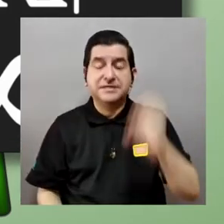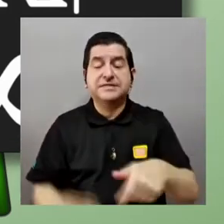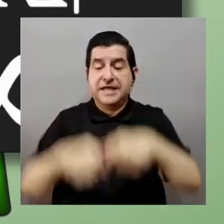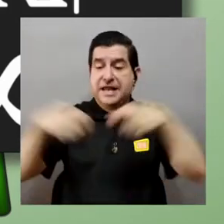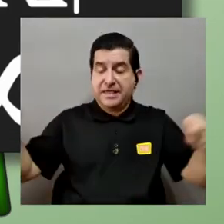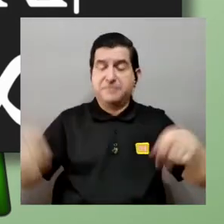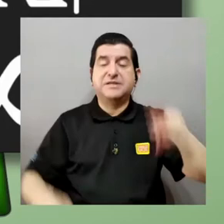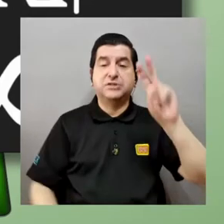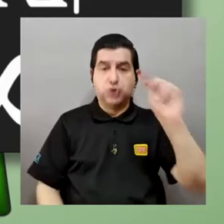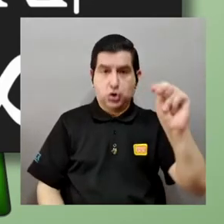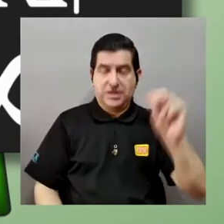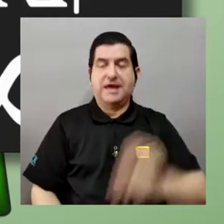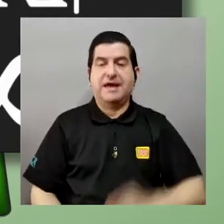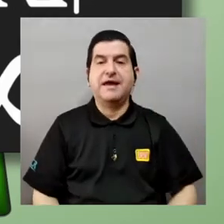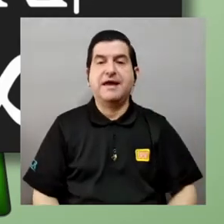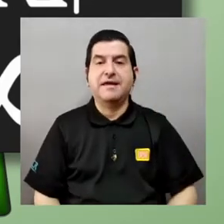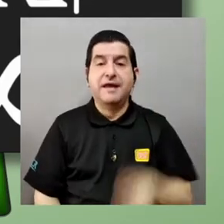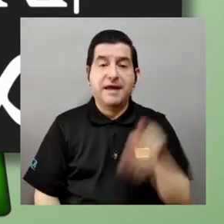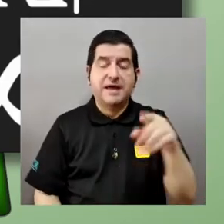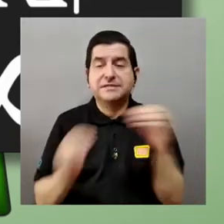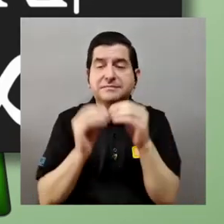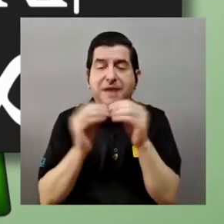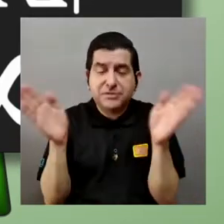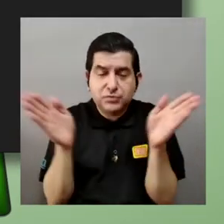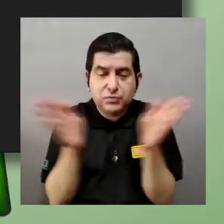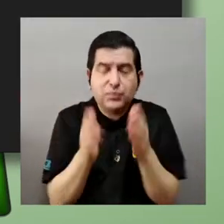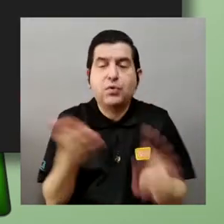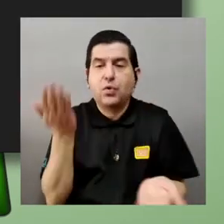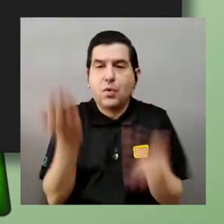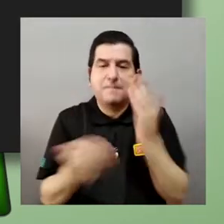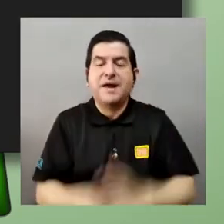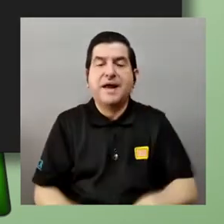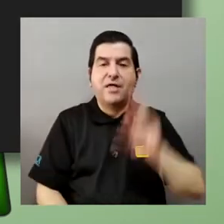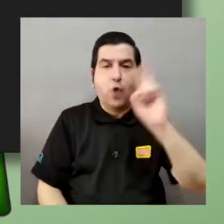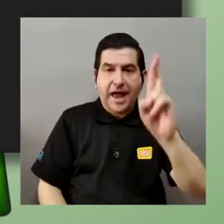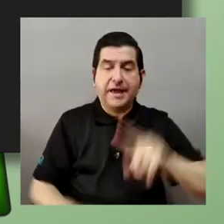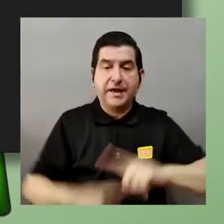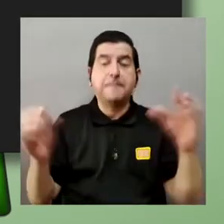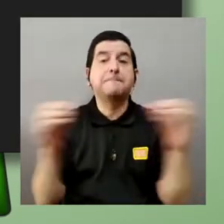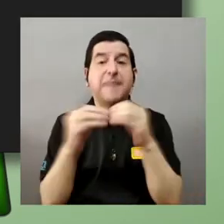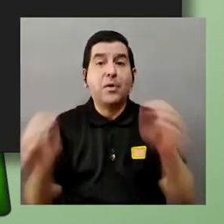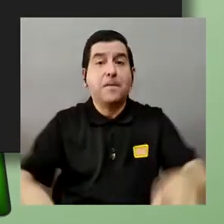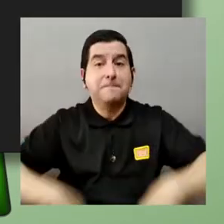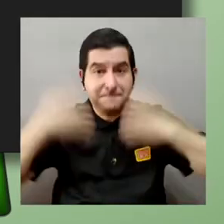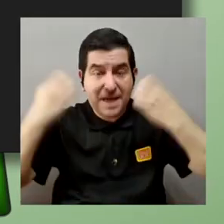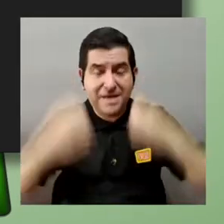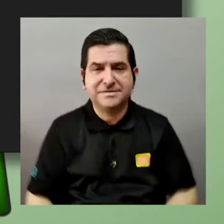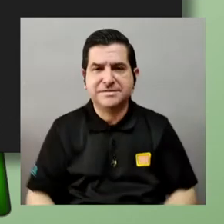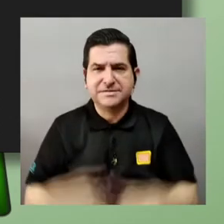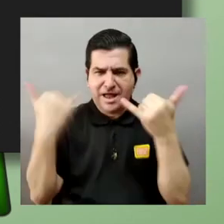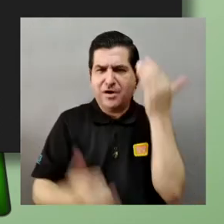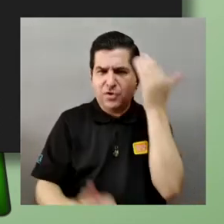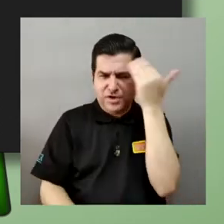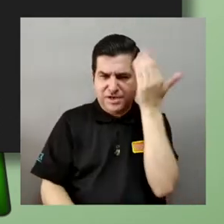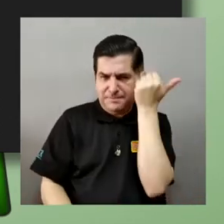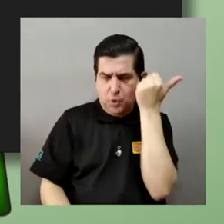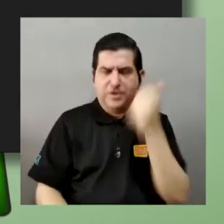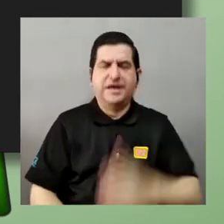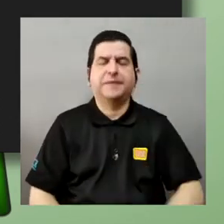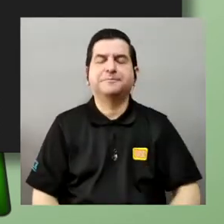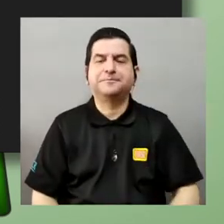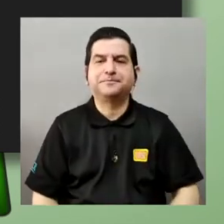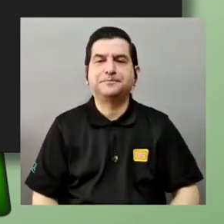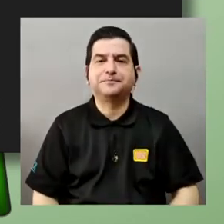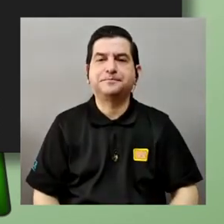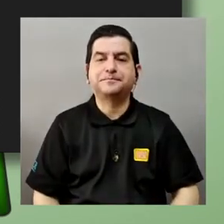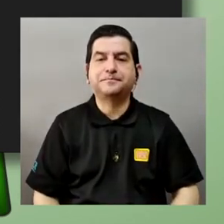infinito es un infinito más chiquito que el infinito de r pero hay muchos infinitos más ok vamos a ver por qué eso es cierto bueno no vamos a ver por qué eso es cierto pero les